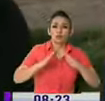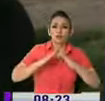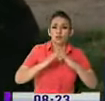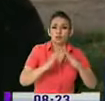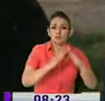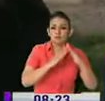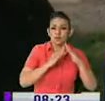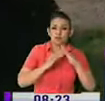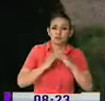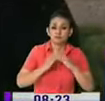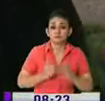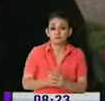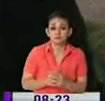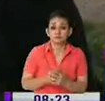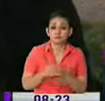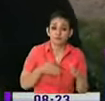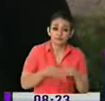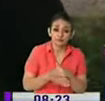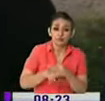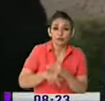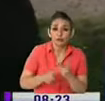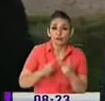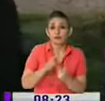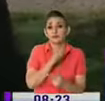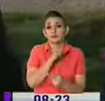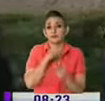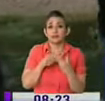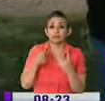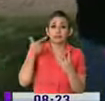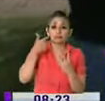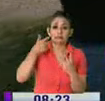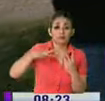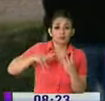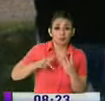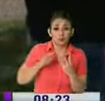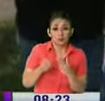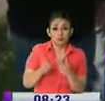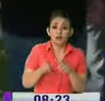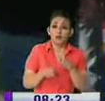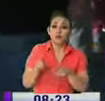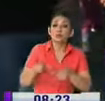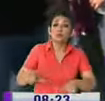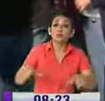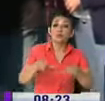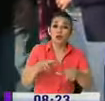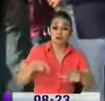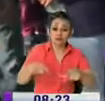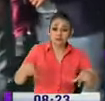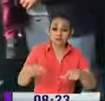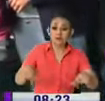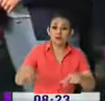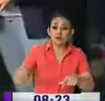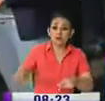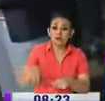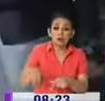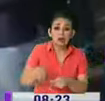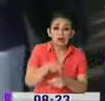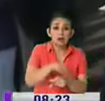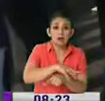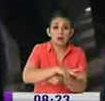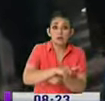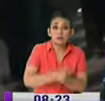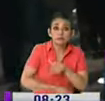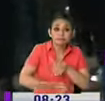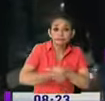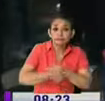Hemos tenido asaltos, robos y bueno, y tenemos varios puntos de acceso donde también los ladrones salen,